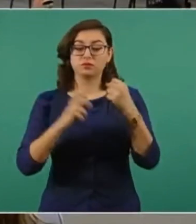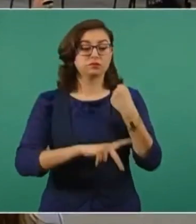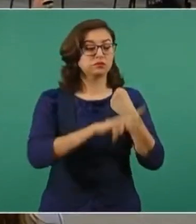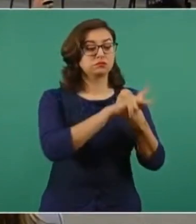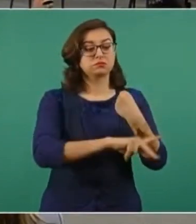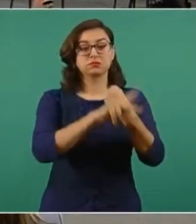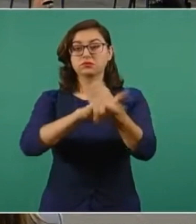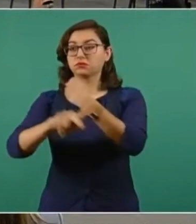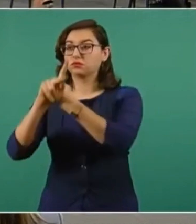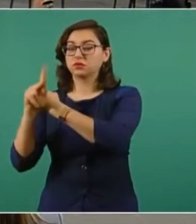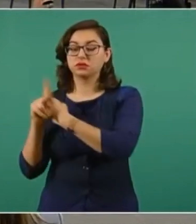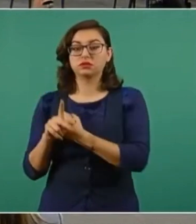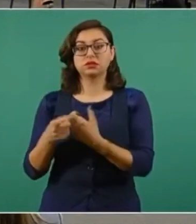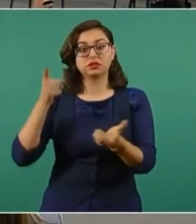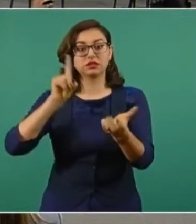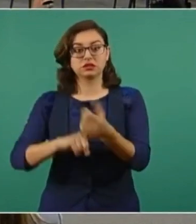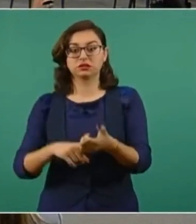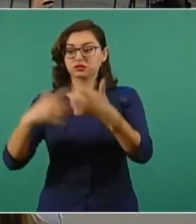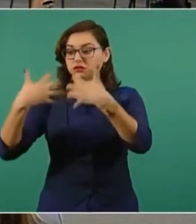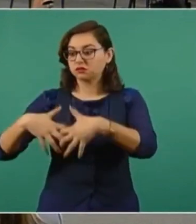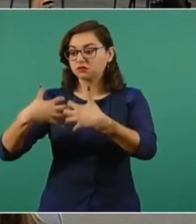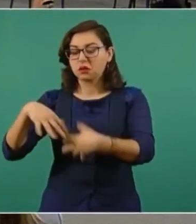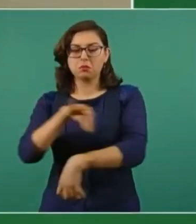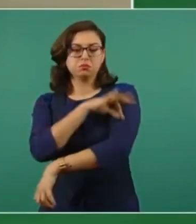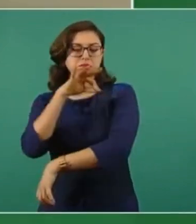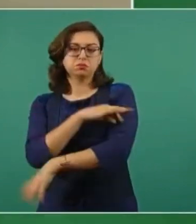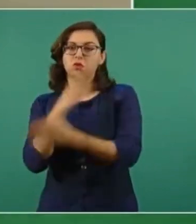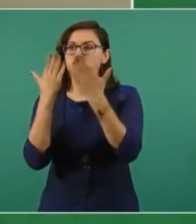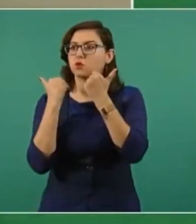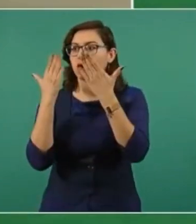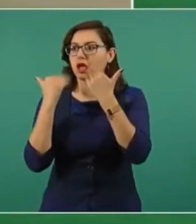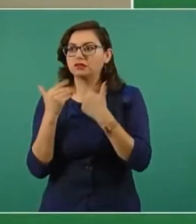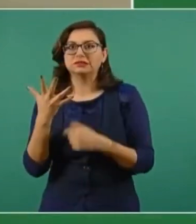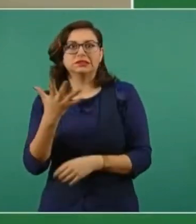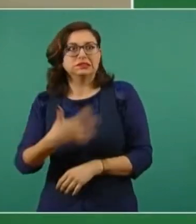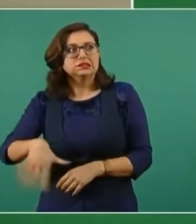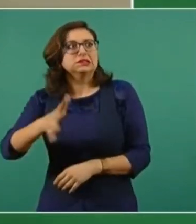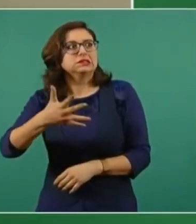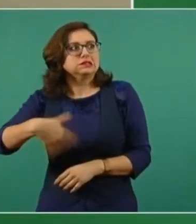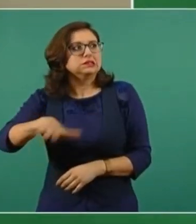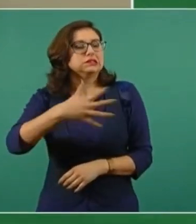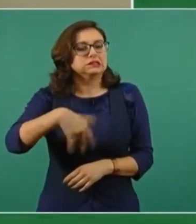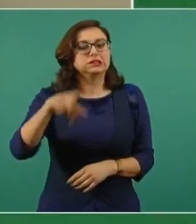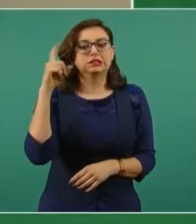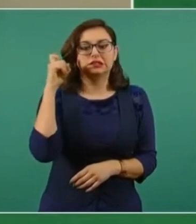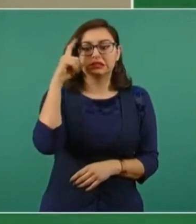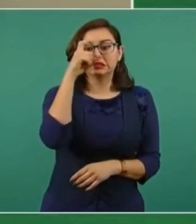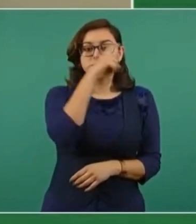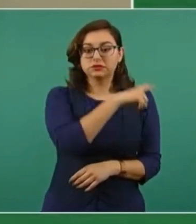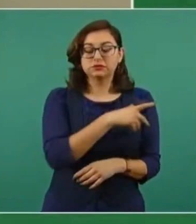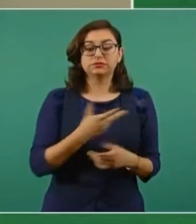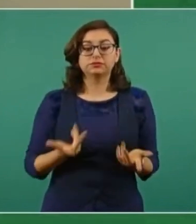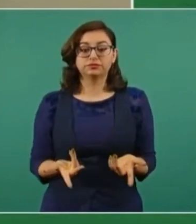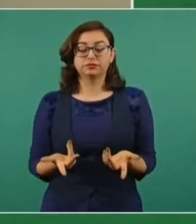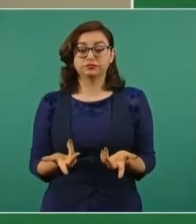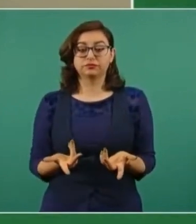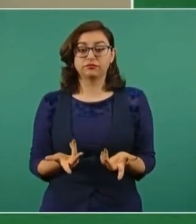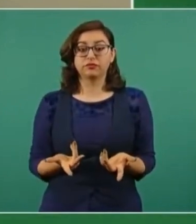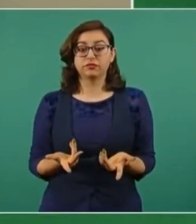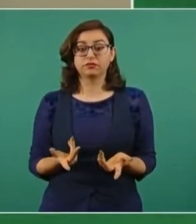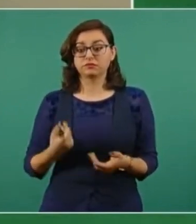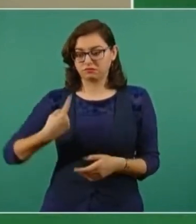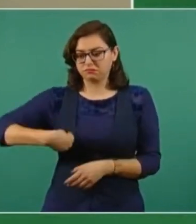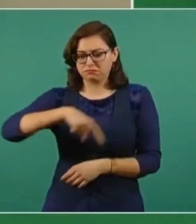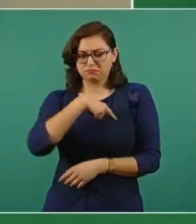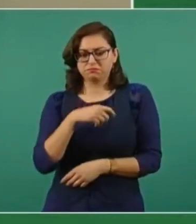producíamos vacunas de conseguir vacunas. Nosotros producíamos una parte de la vacuna, el principio